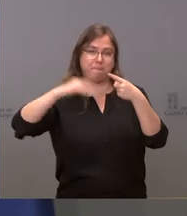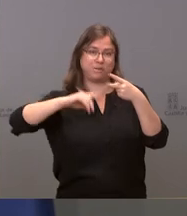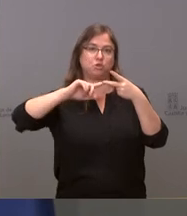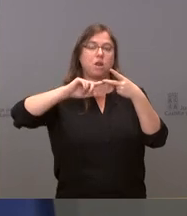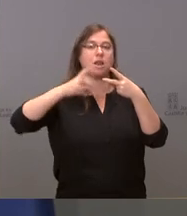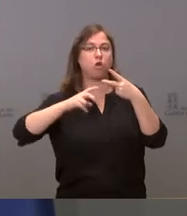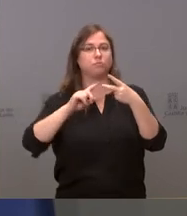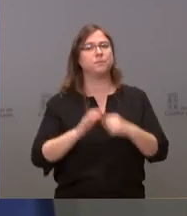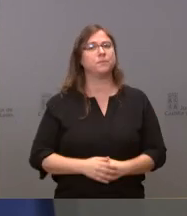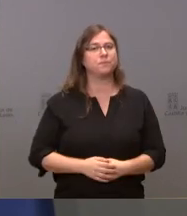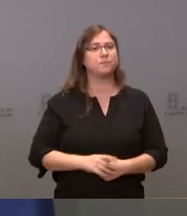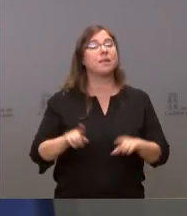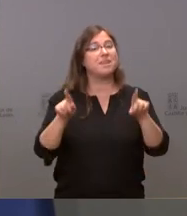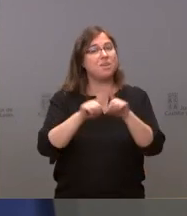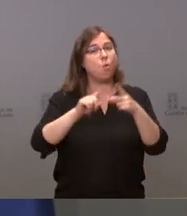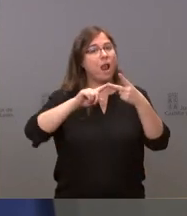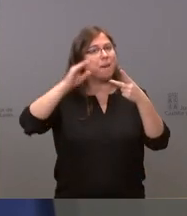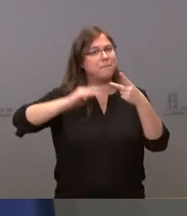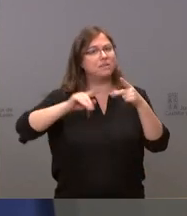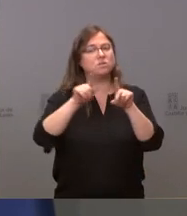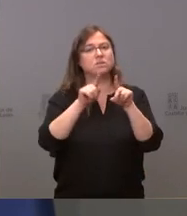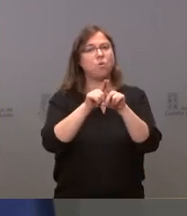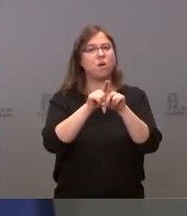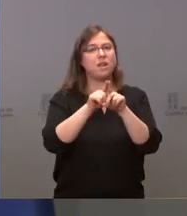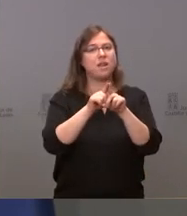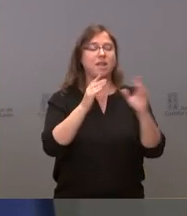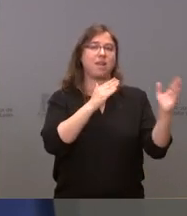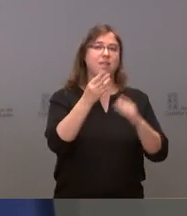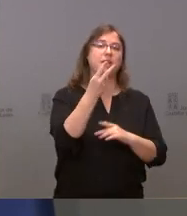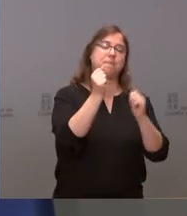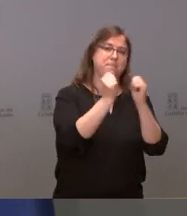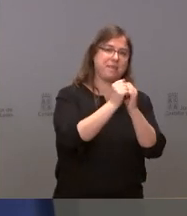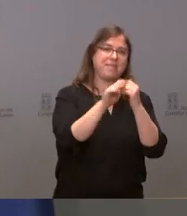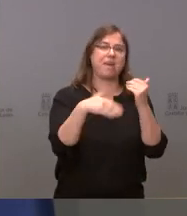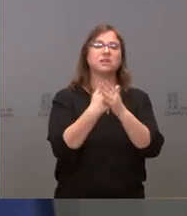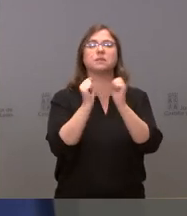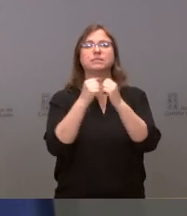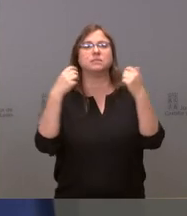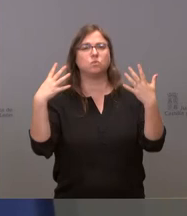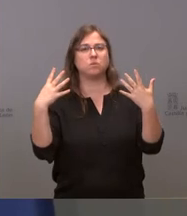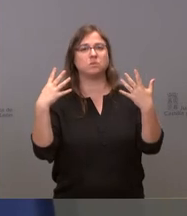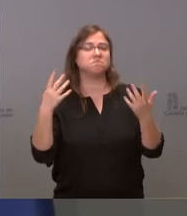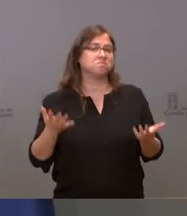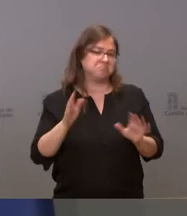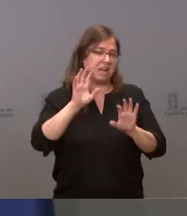También es la segunda con menor incidencia en el tramo de edad de 20 a 29. Por tanto,